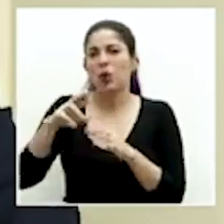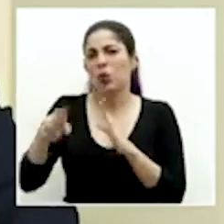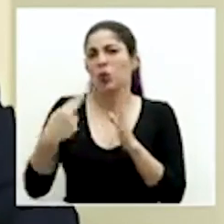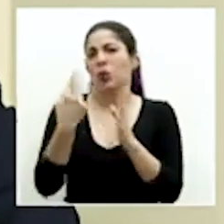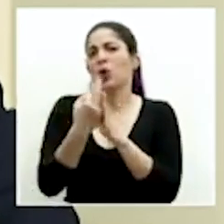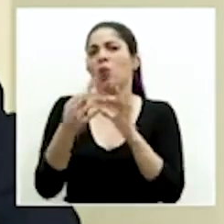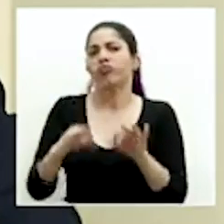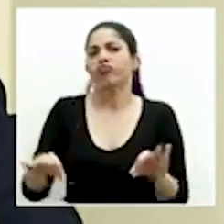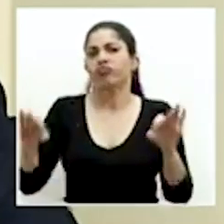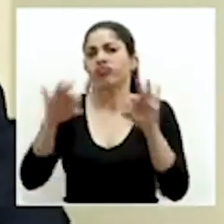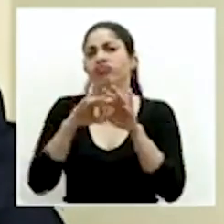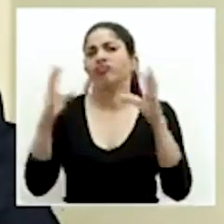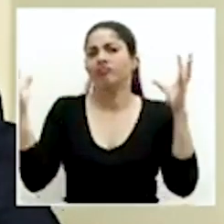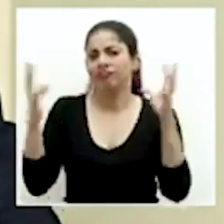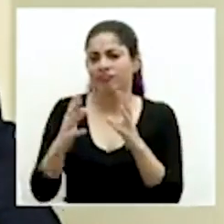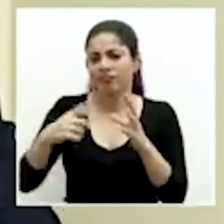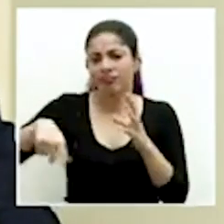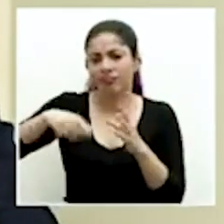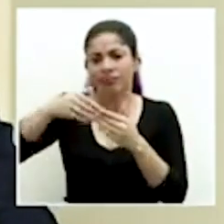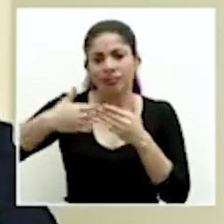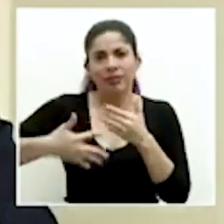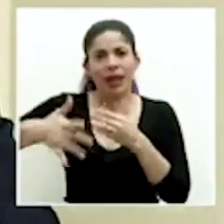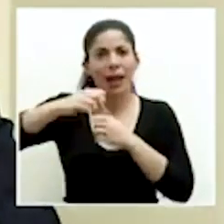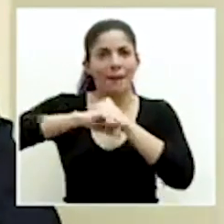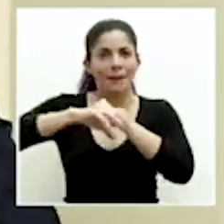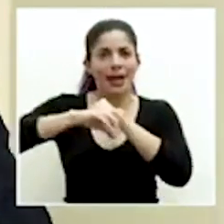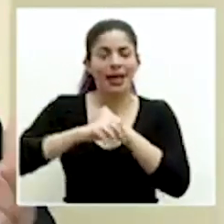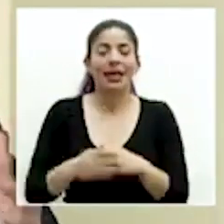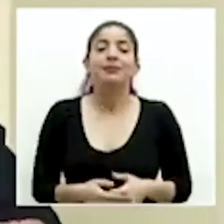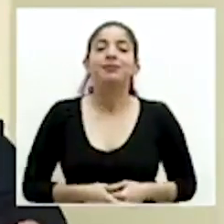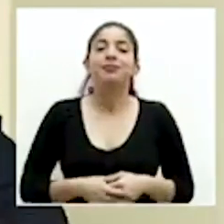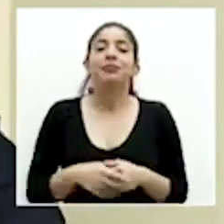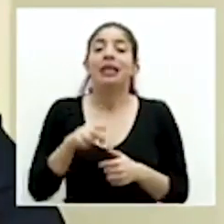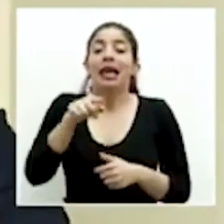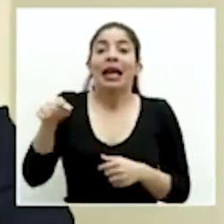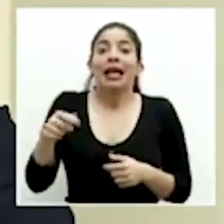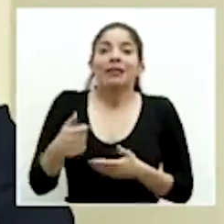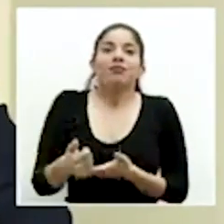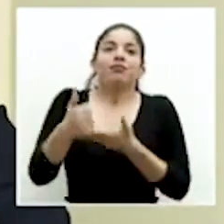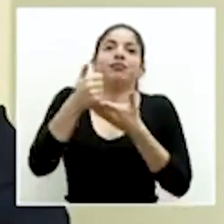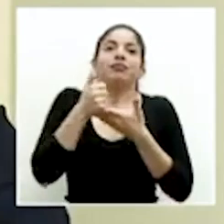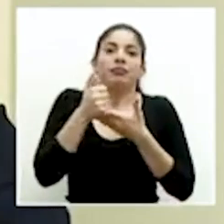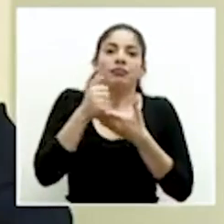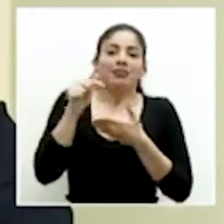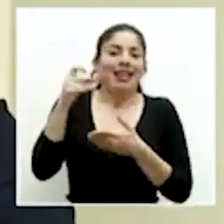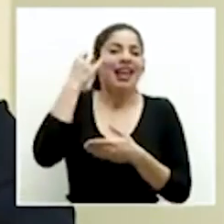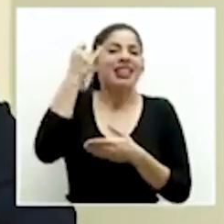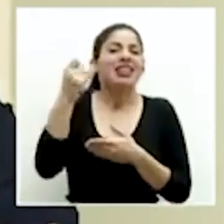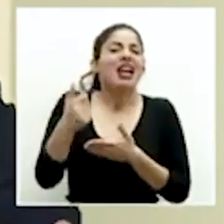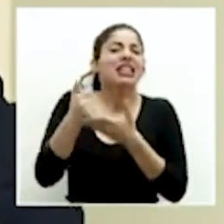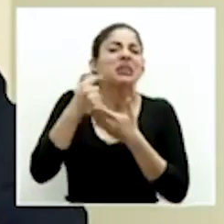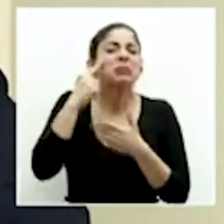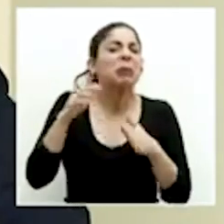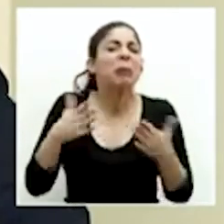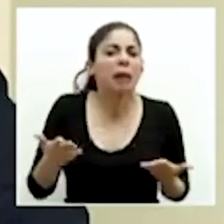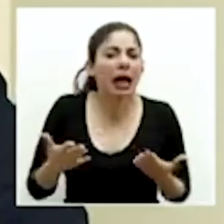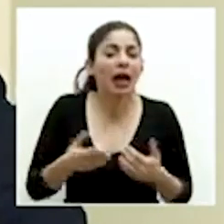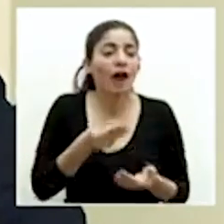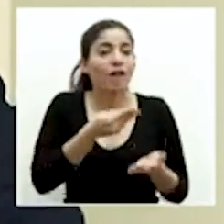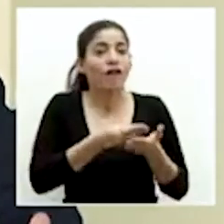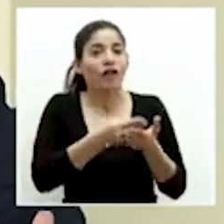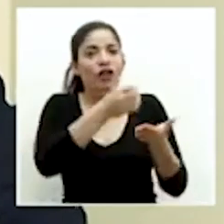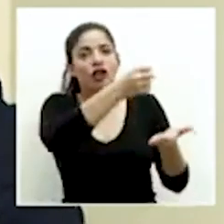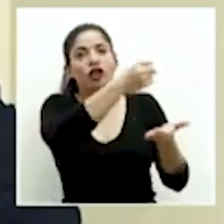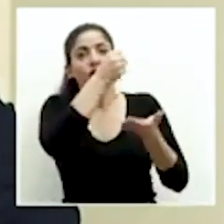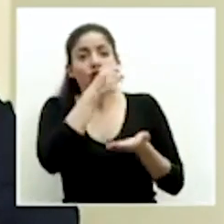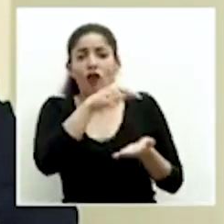jugarán un rol importante en todo lo que va de la campaña. ¿Qué nos permite precisamente esta iniciativa? Es acceder a los fondos